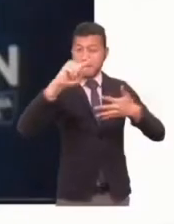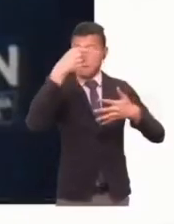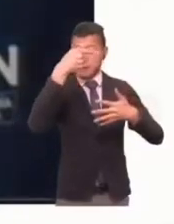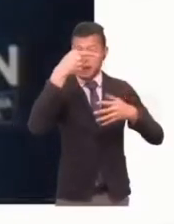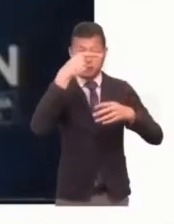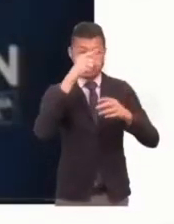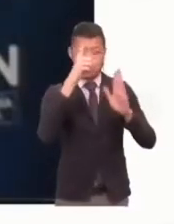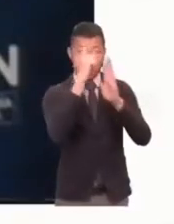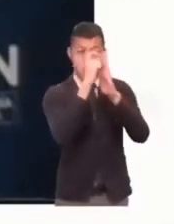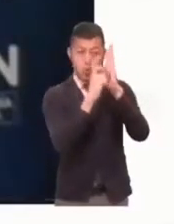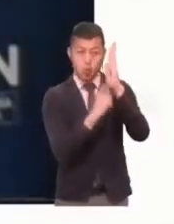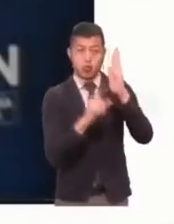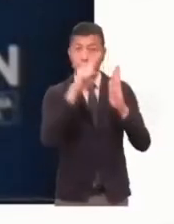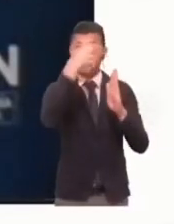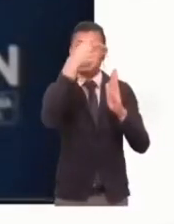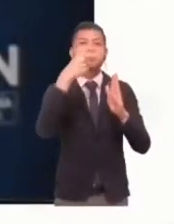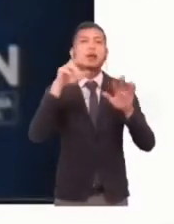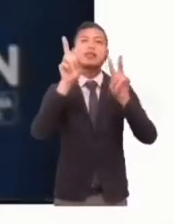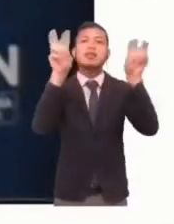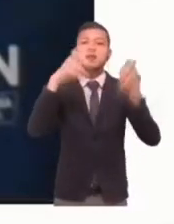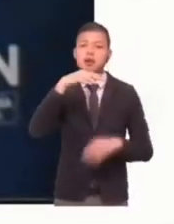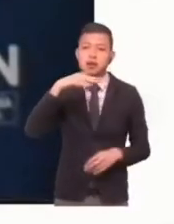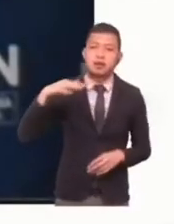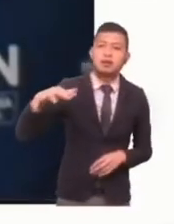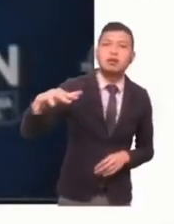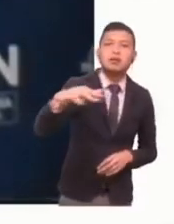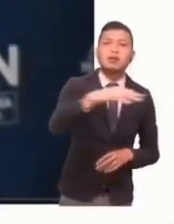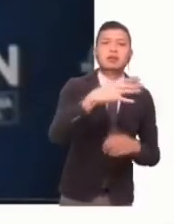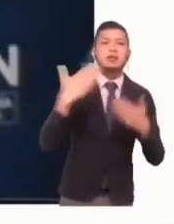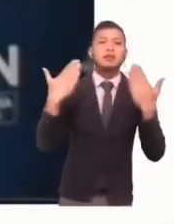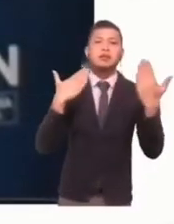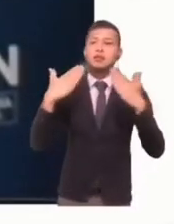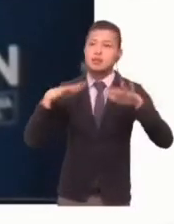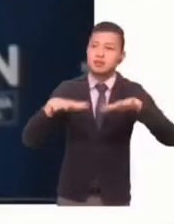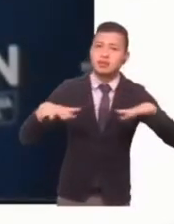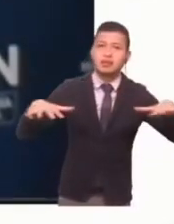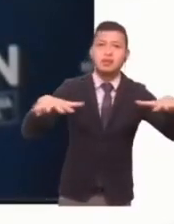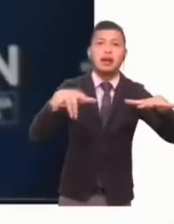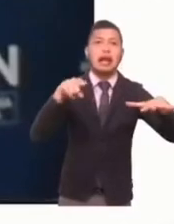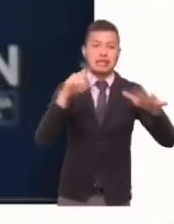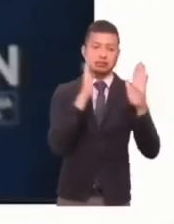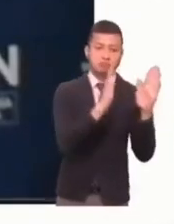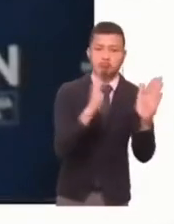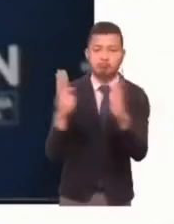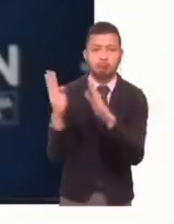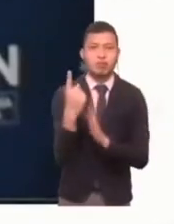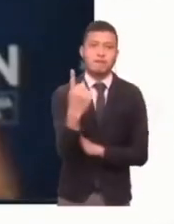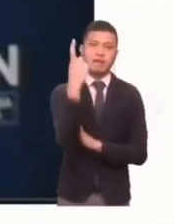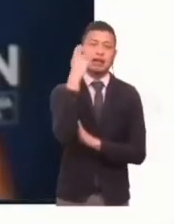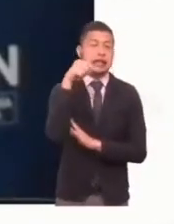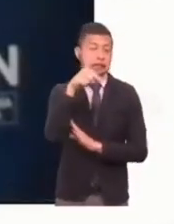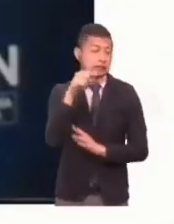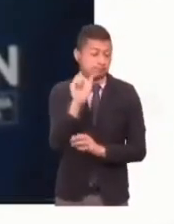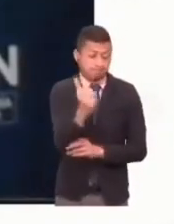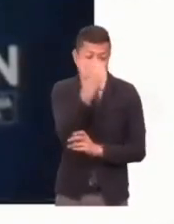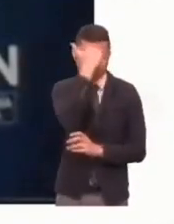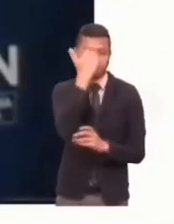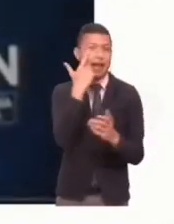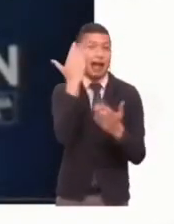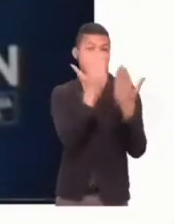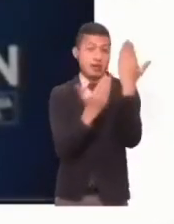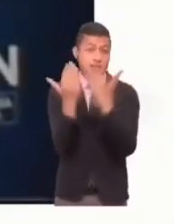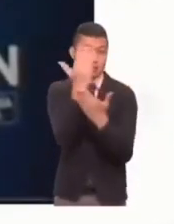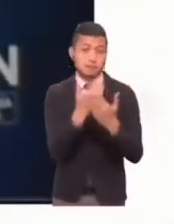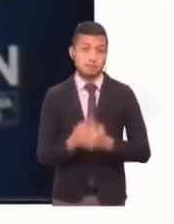neurálgico de todos los problemas, que supone la dimensión territorial del análisis que aquí hay que hacer. ¿Por qué de alguna manera